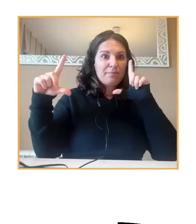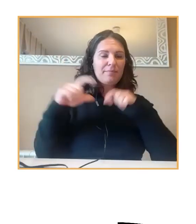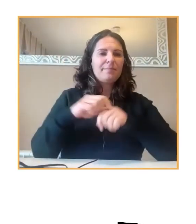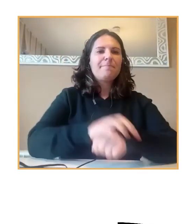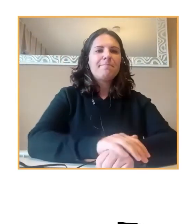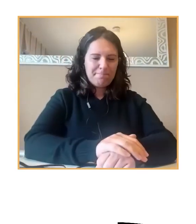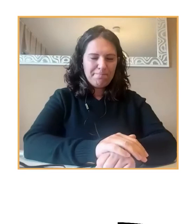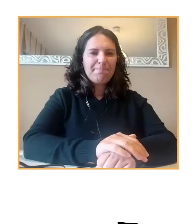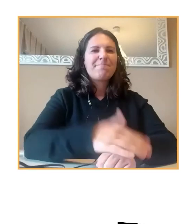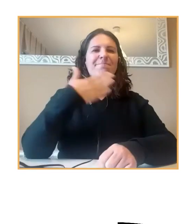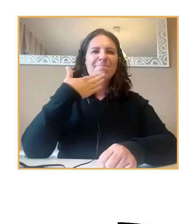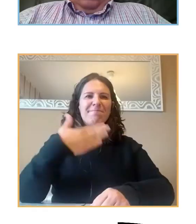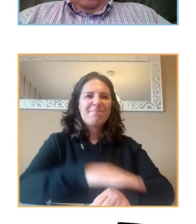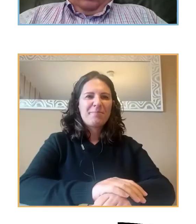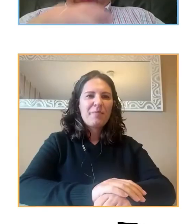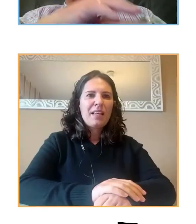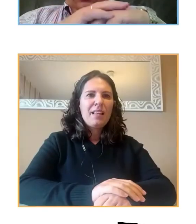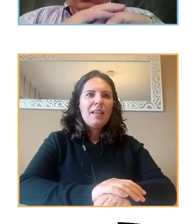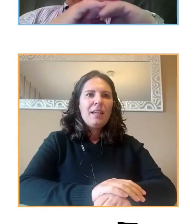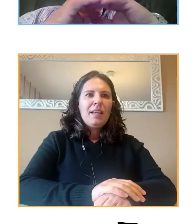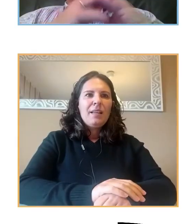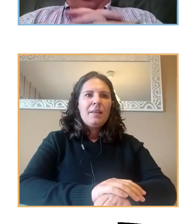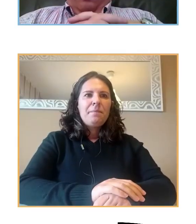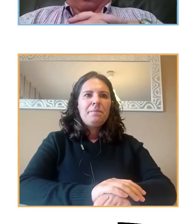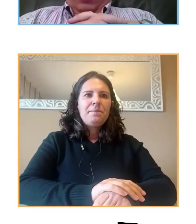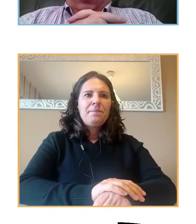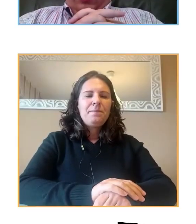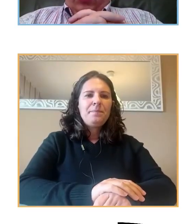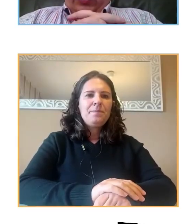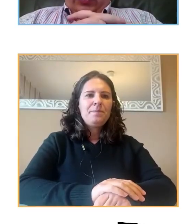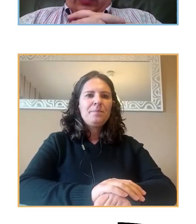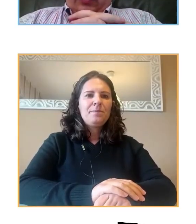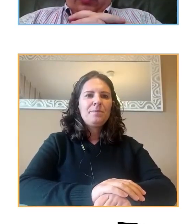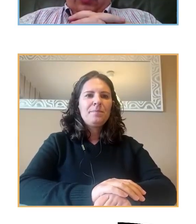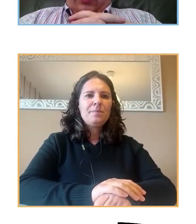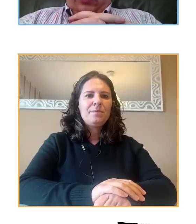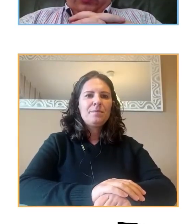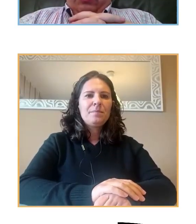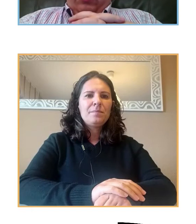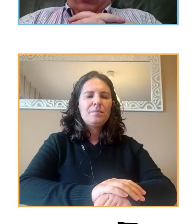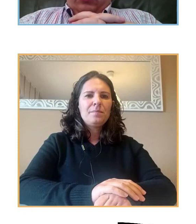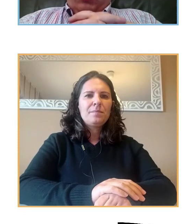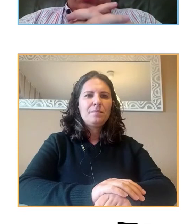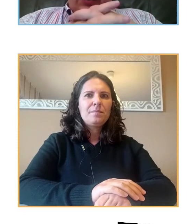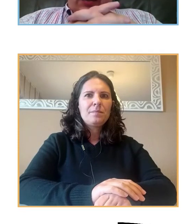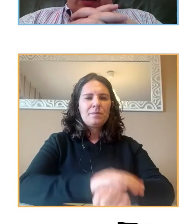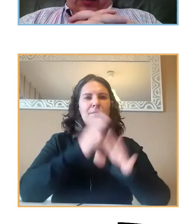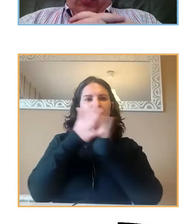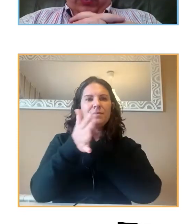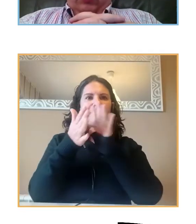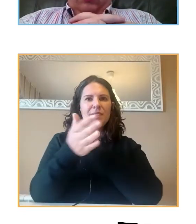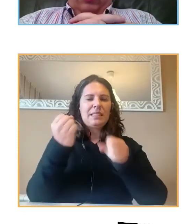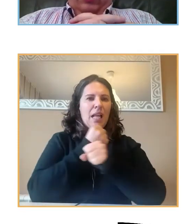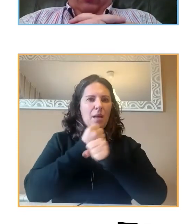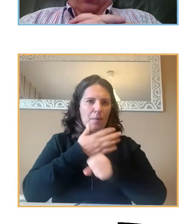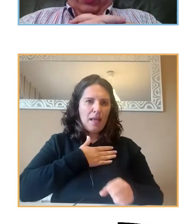Vale, gracias. Bien, pues paso a exponer el trabajo que nosotros hemos hecho. Que,